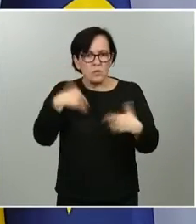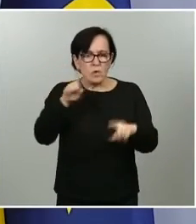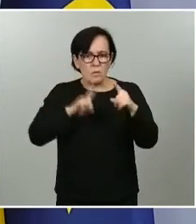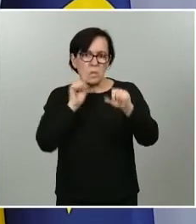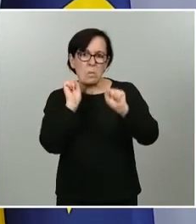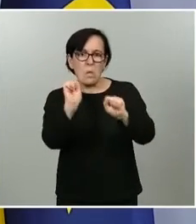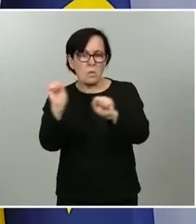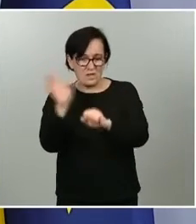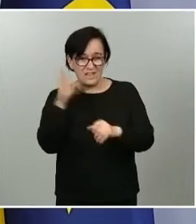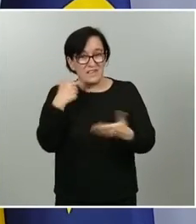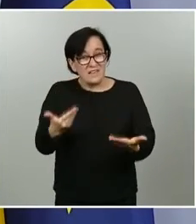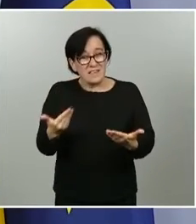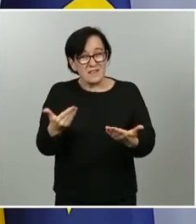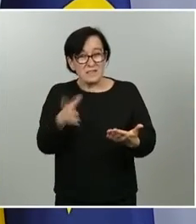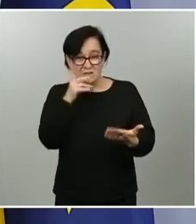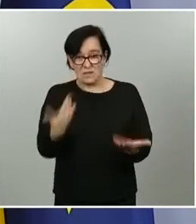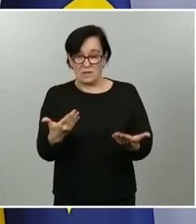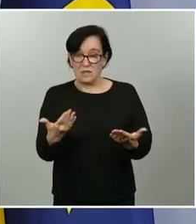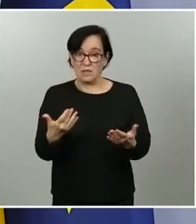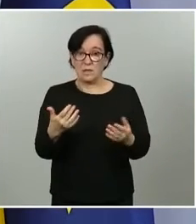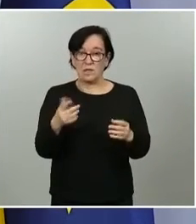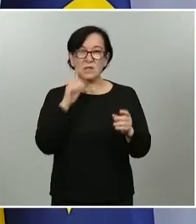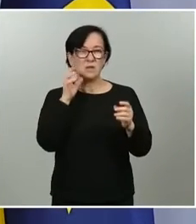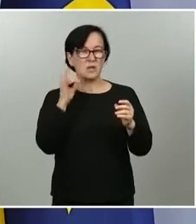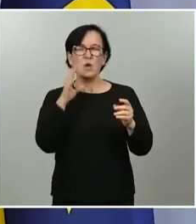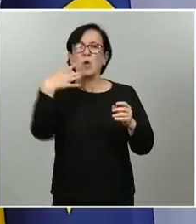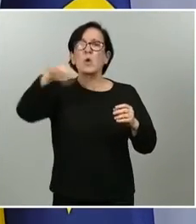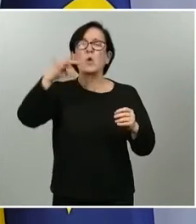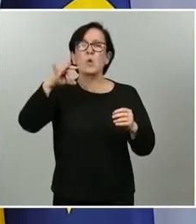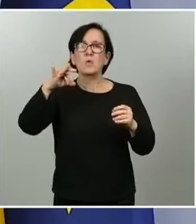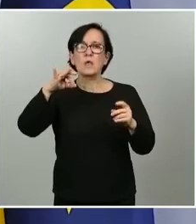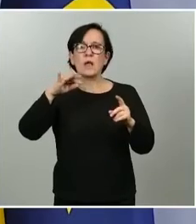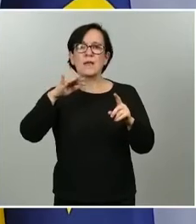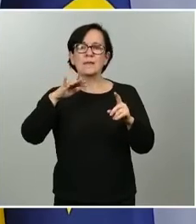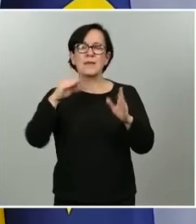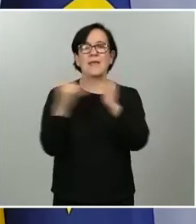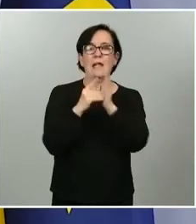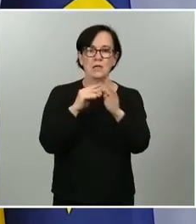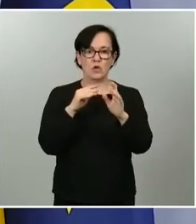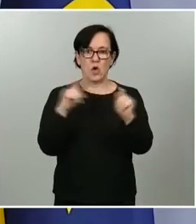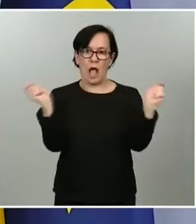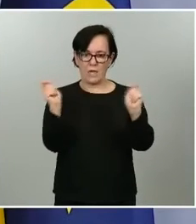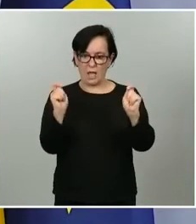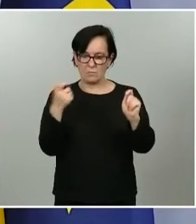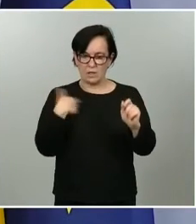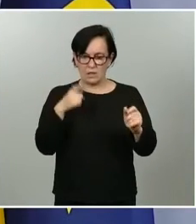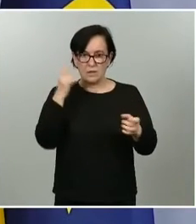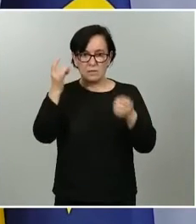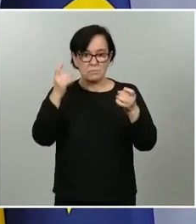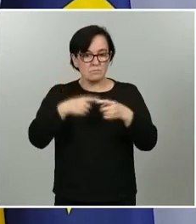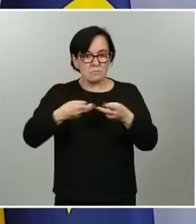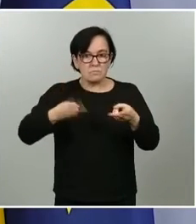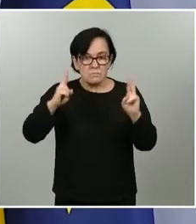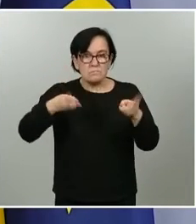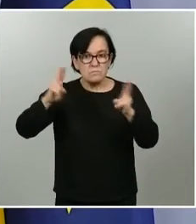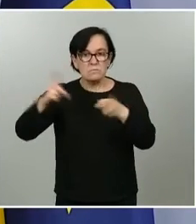vigente como sigue estando vigente ahora pero que estaba únicamente vigente el decreto de alarma siempre aquellas actividades permitidas cuando han requerido